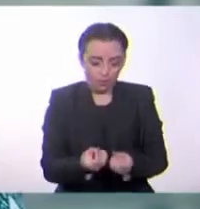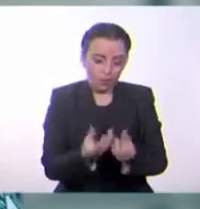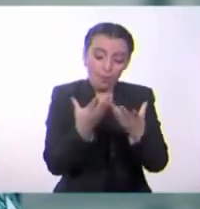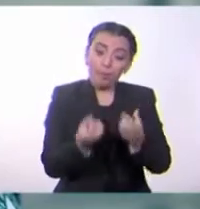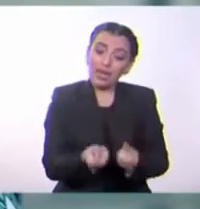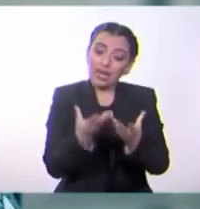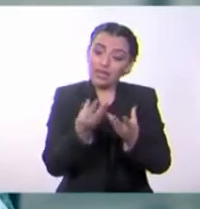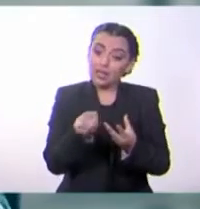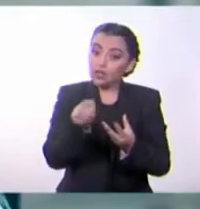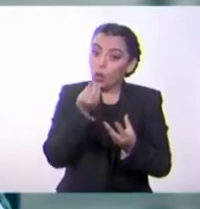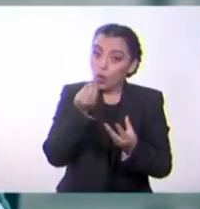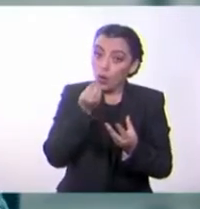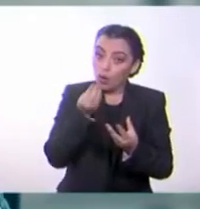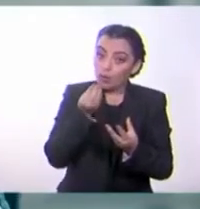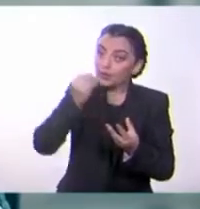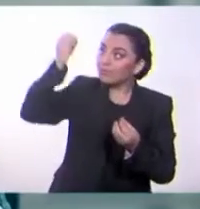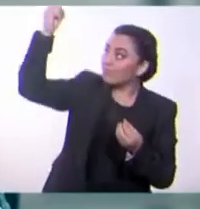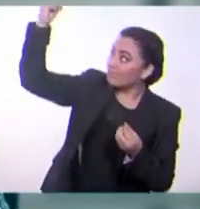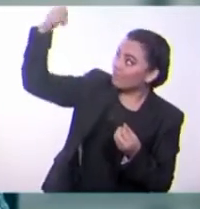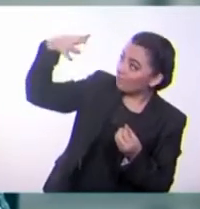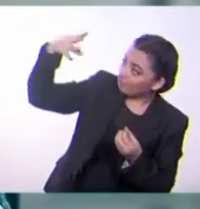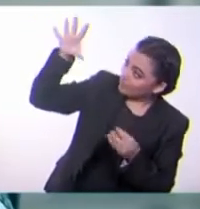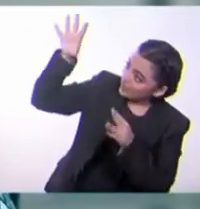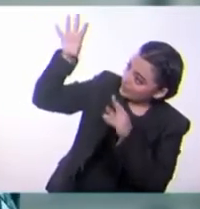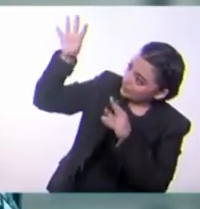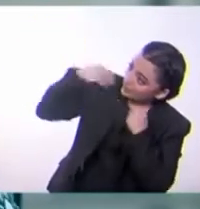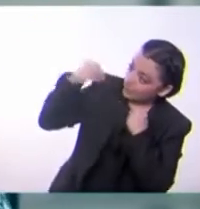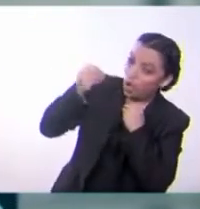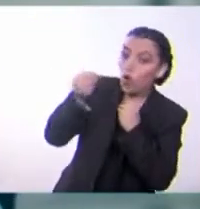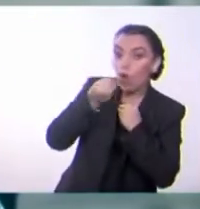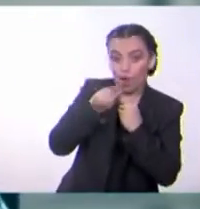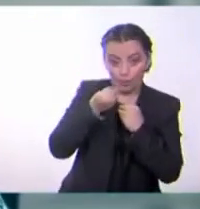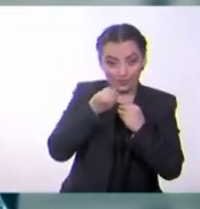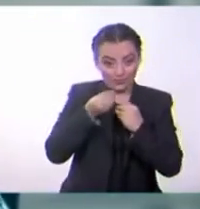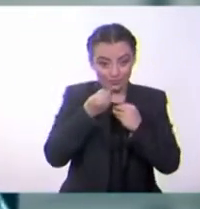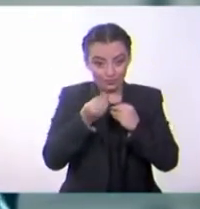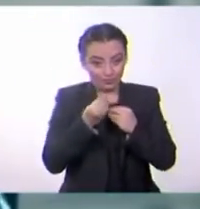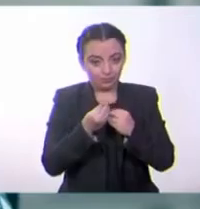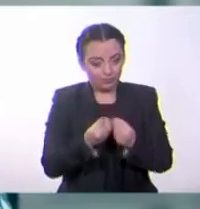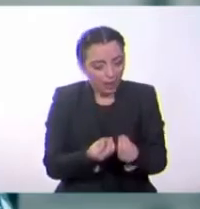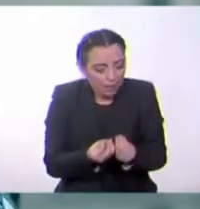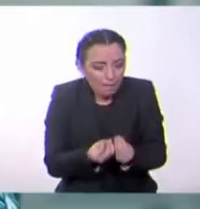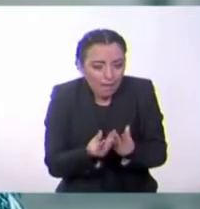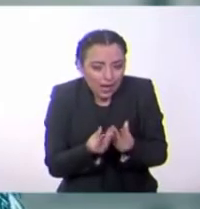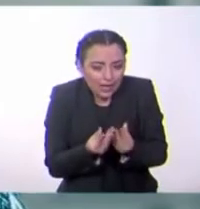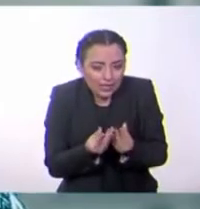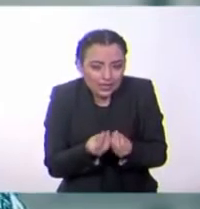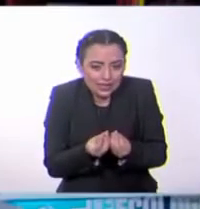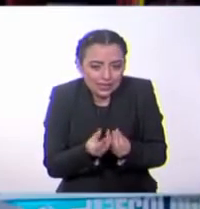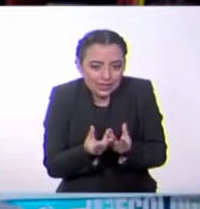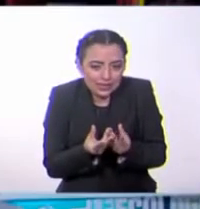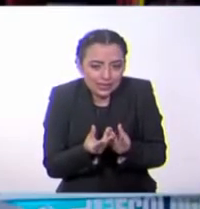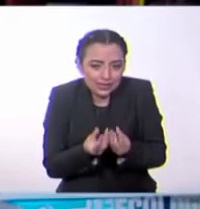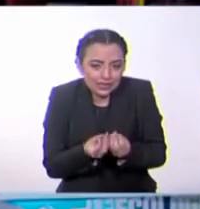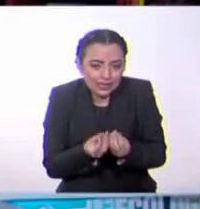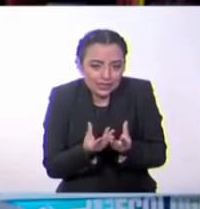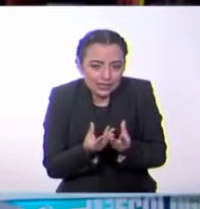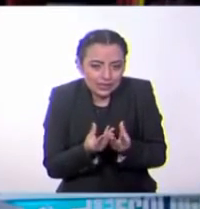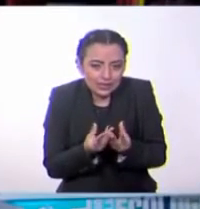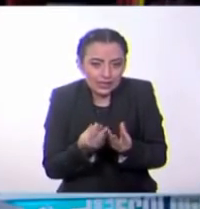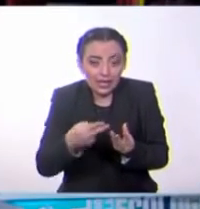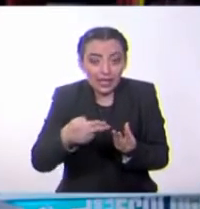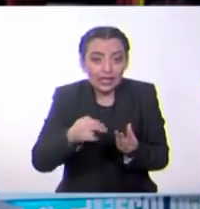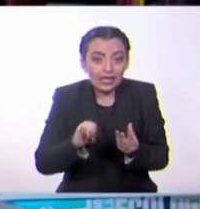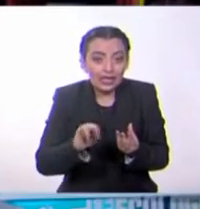y por lo tanto, estas crecen de diferentes formas. Están las más pequeñas, que son denominadas hierbas. Están las